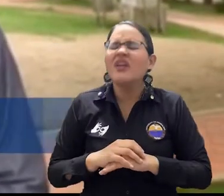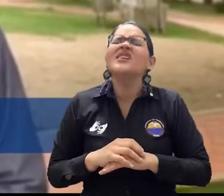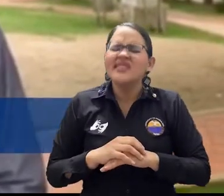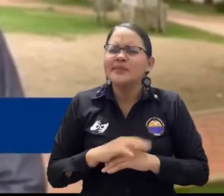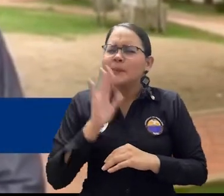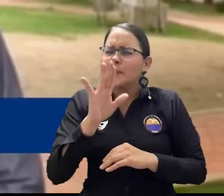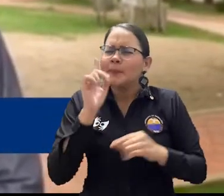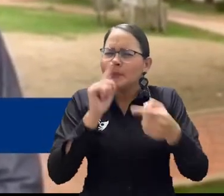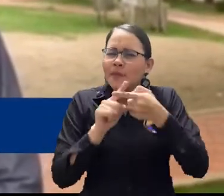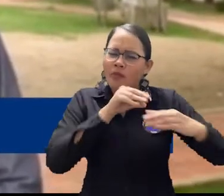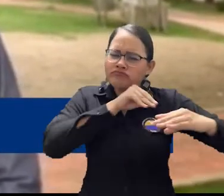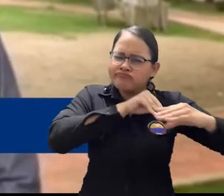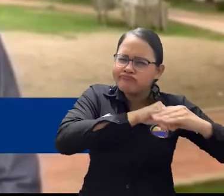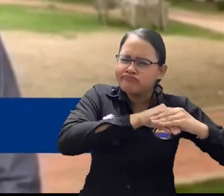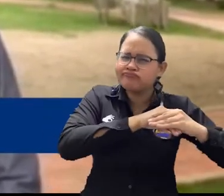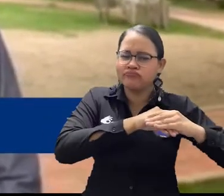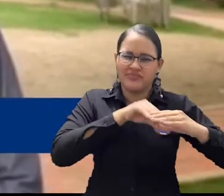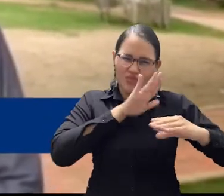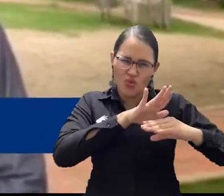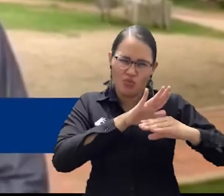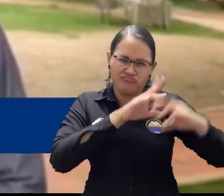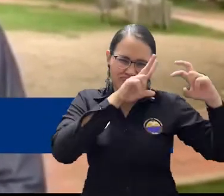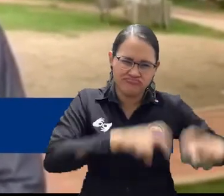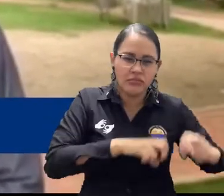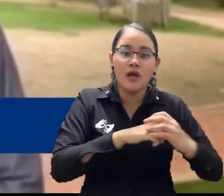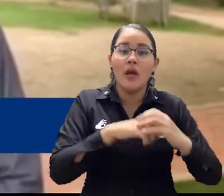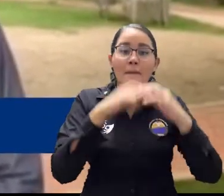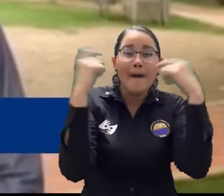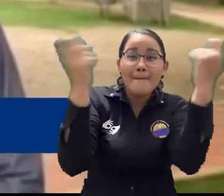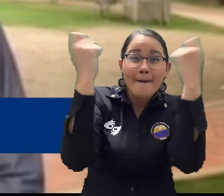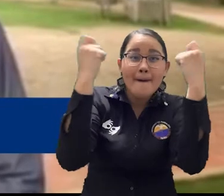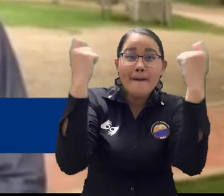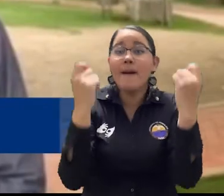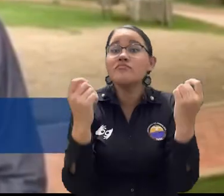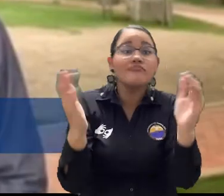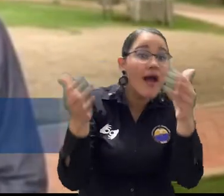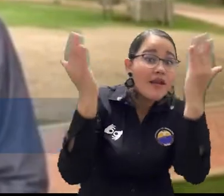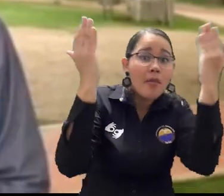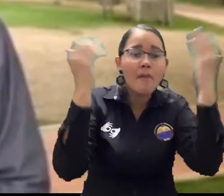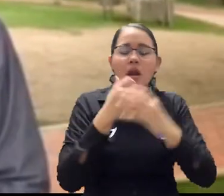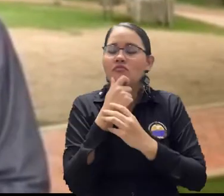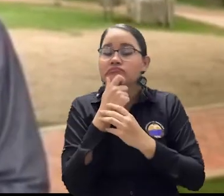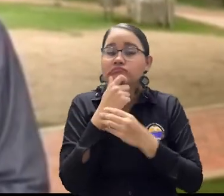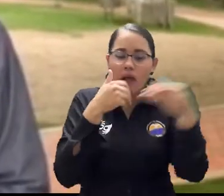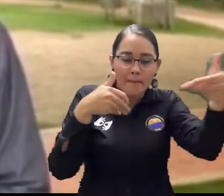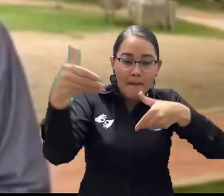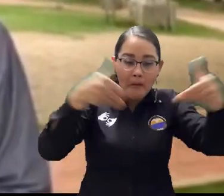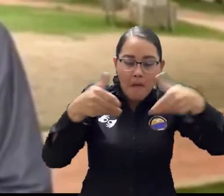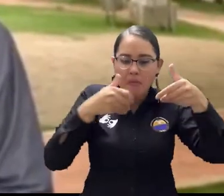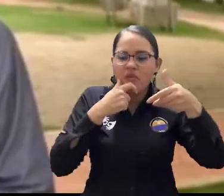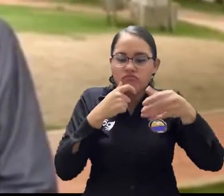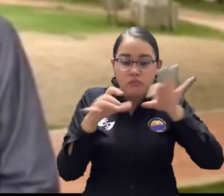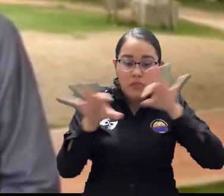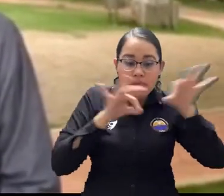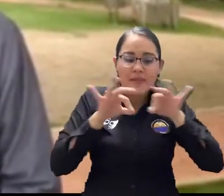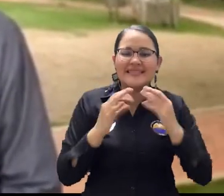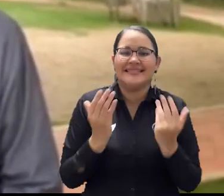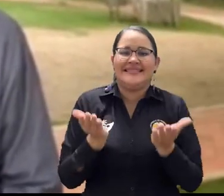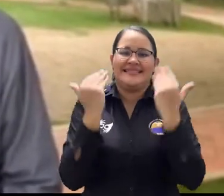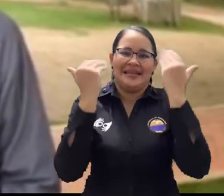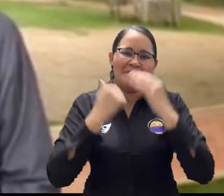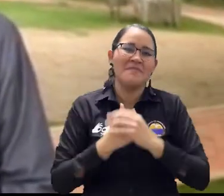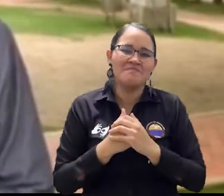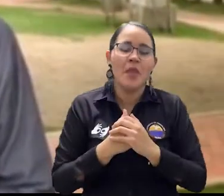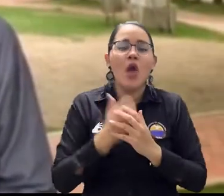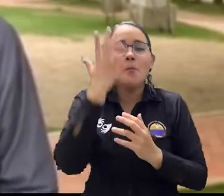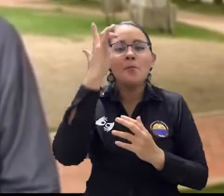recursos de la convocatoria de investigación y de todo el quehacer investigativo de la universidad se mantuviera, resulta